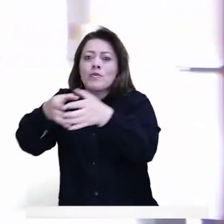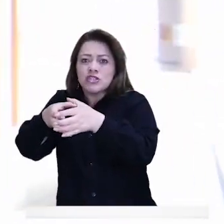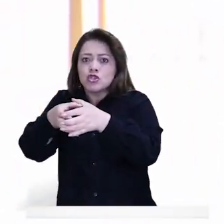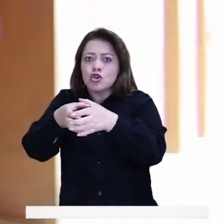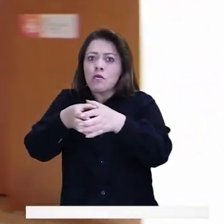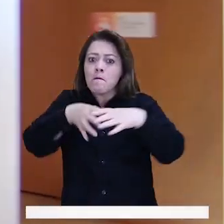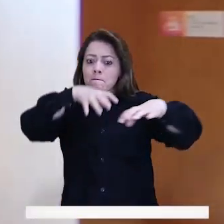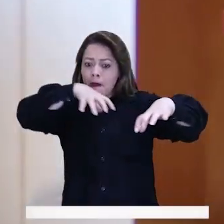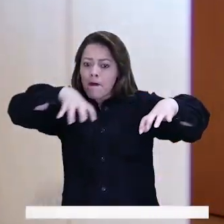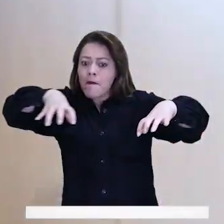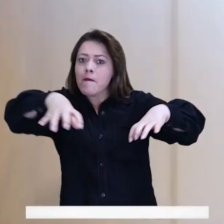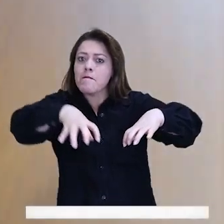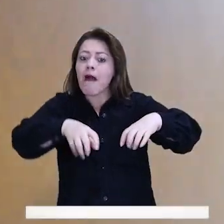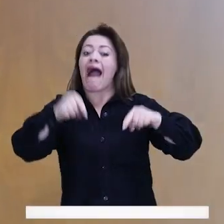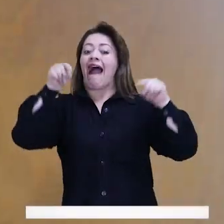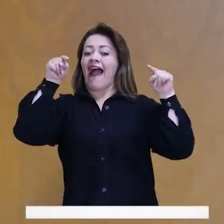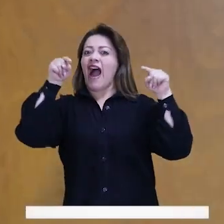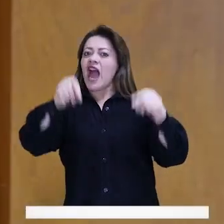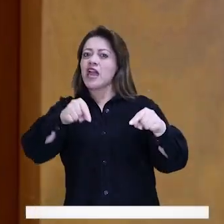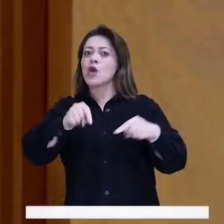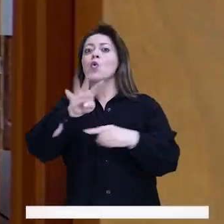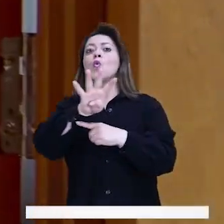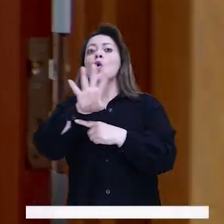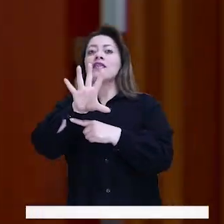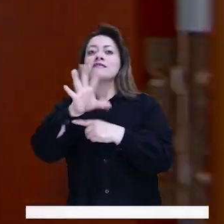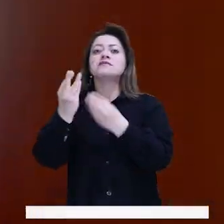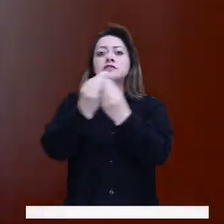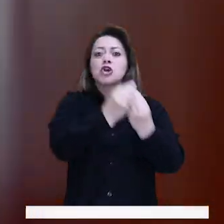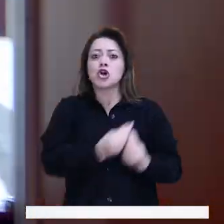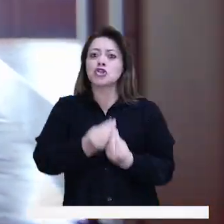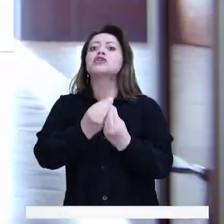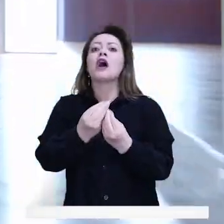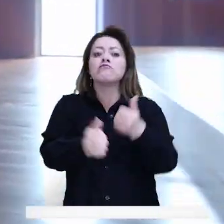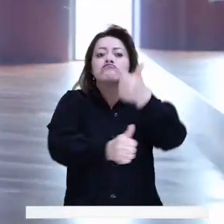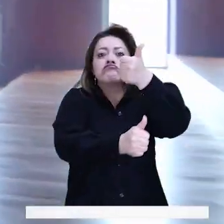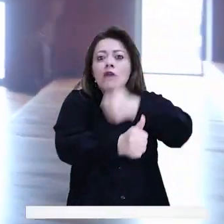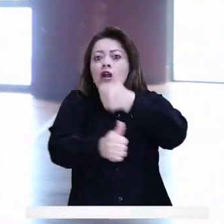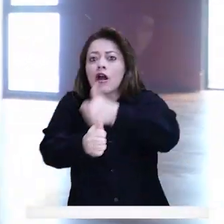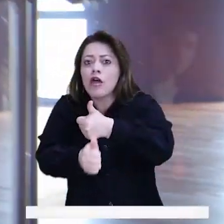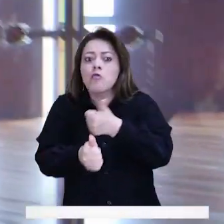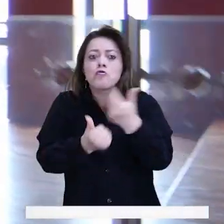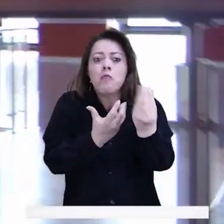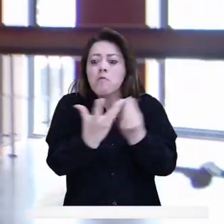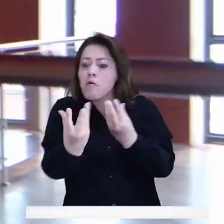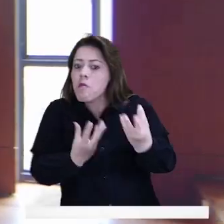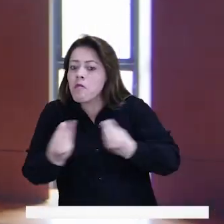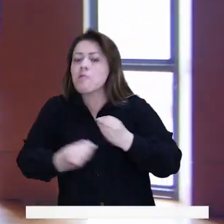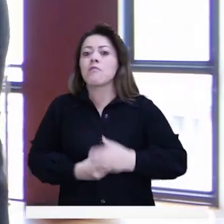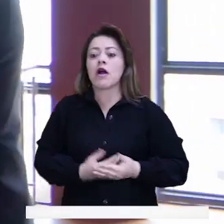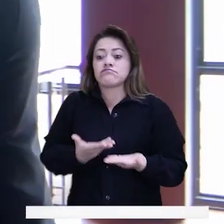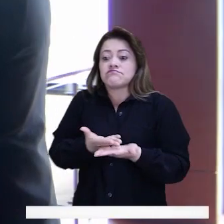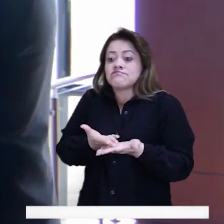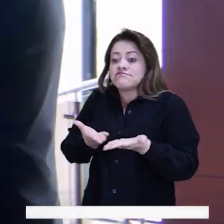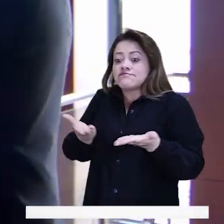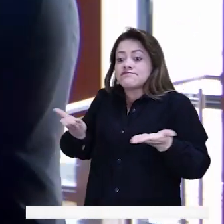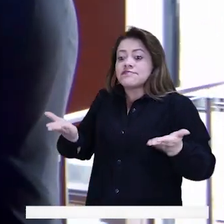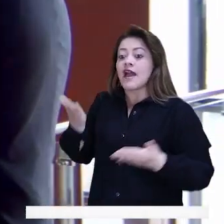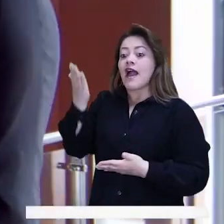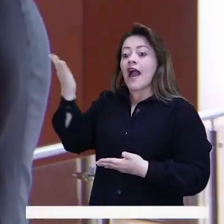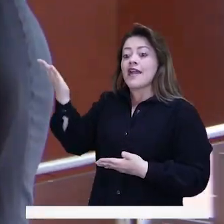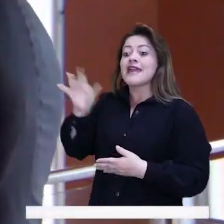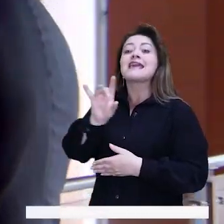comisiones físicas, en donde estaremos los 45 concejales, cada una en su comisión. Aquí vemos que